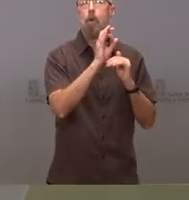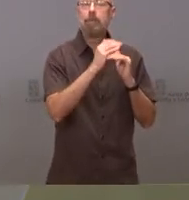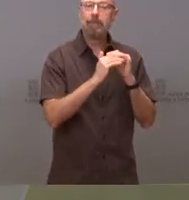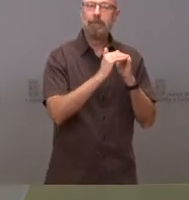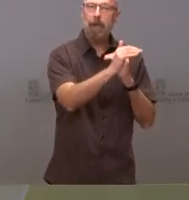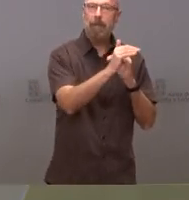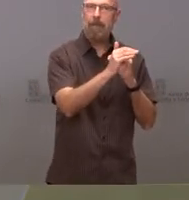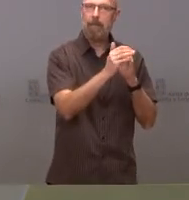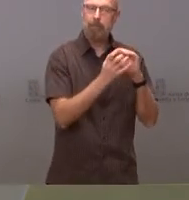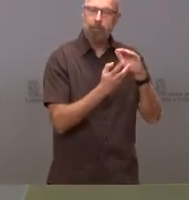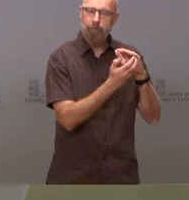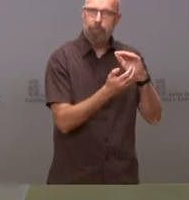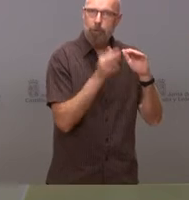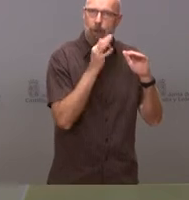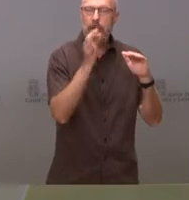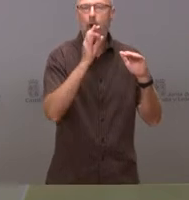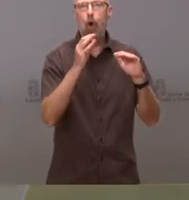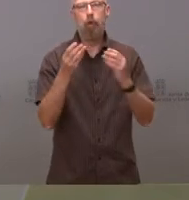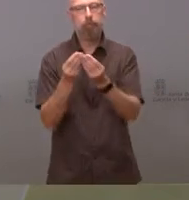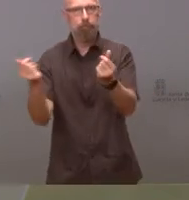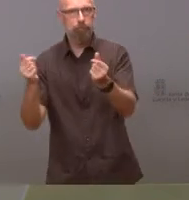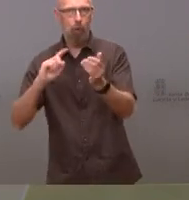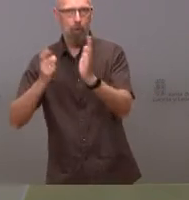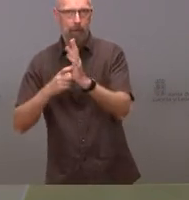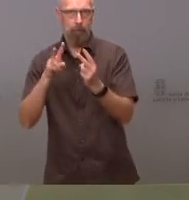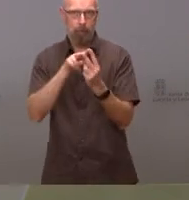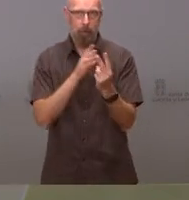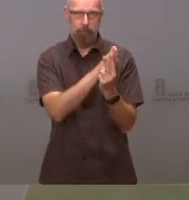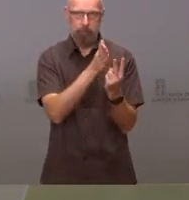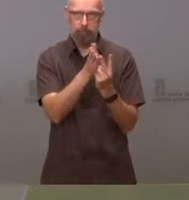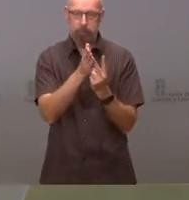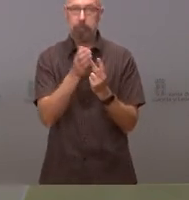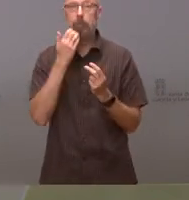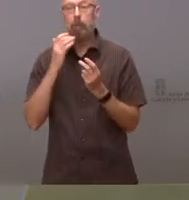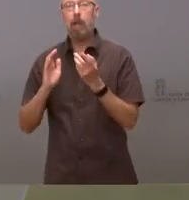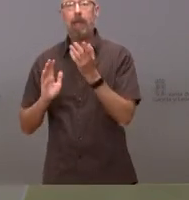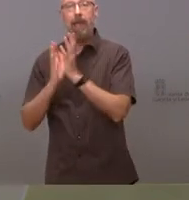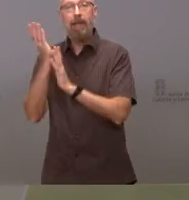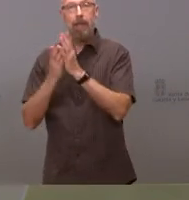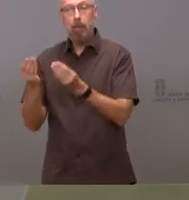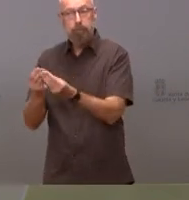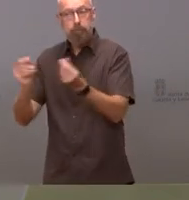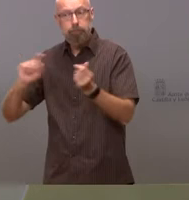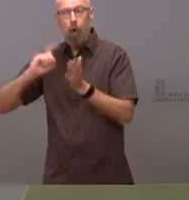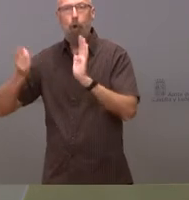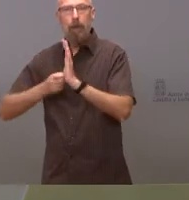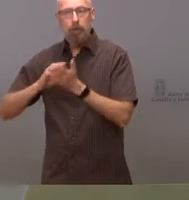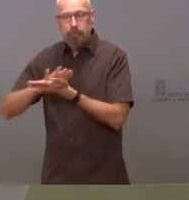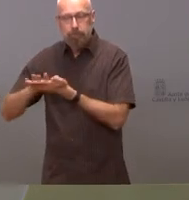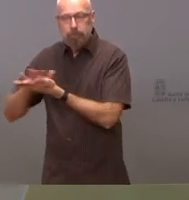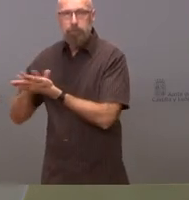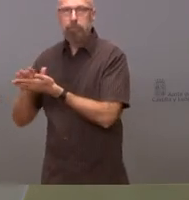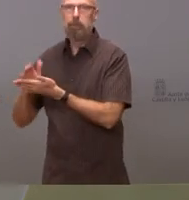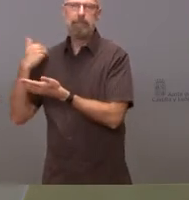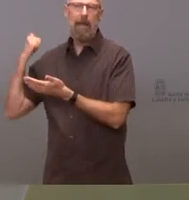controlado. Y hablamos de un incendio que está en extinción, extinguido, cuando ya ha pasado mucho tiempo, de manera que pueda asegurar de forma